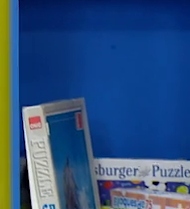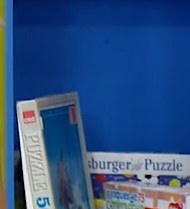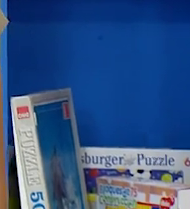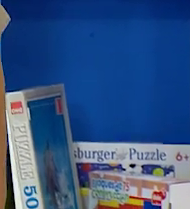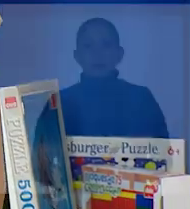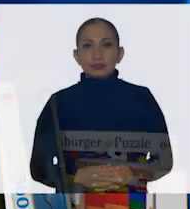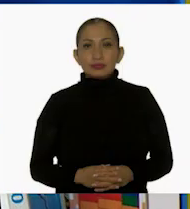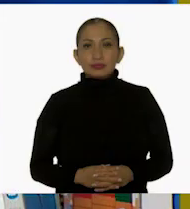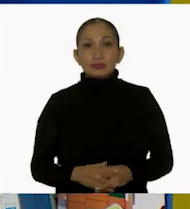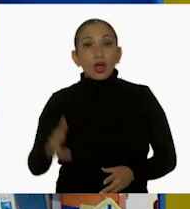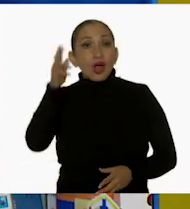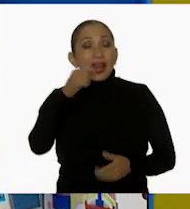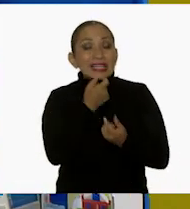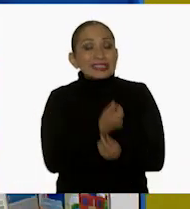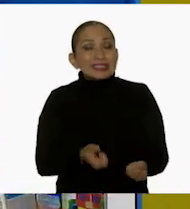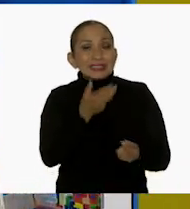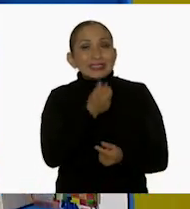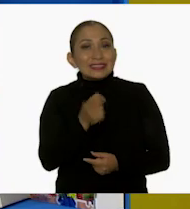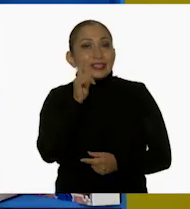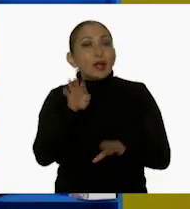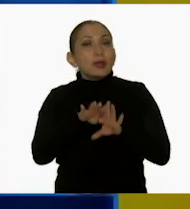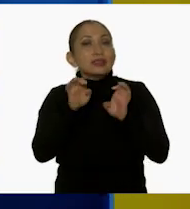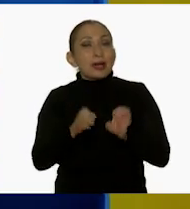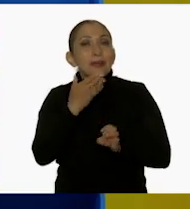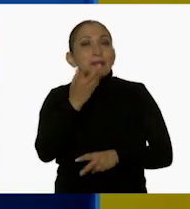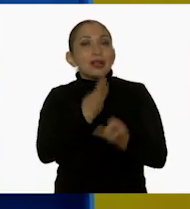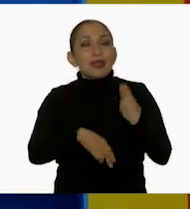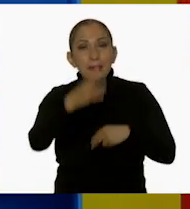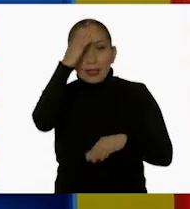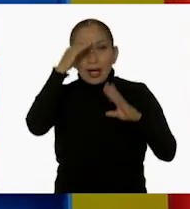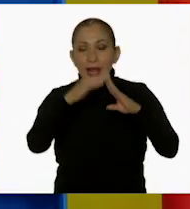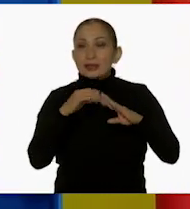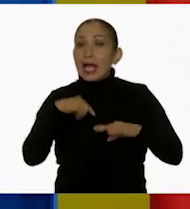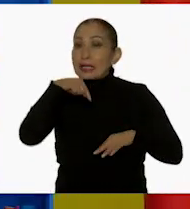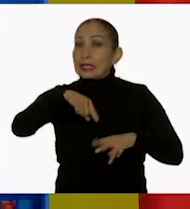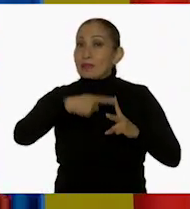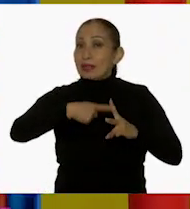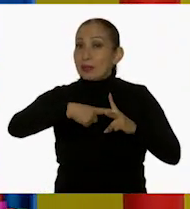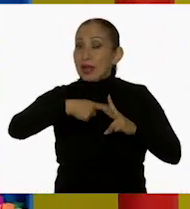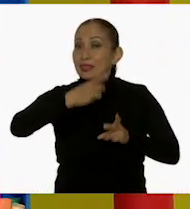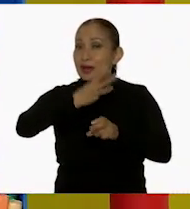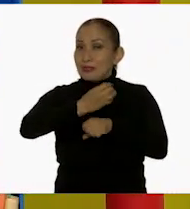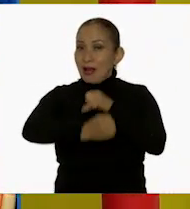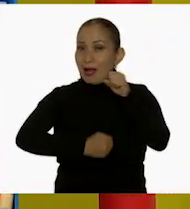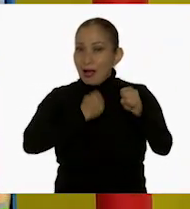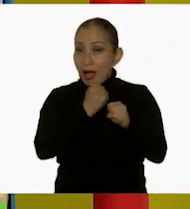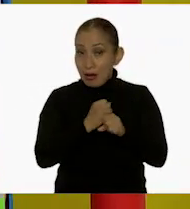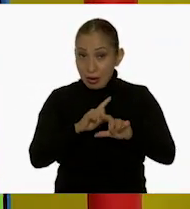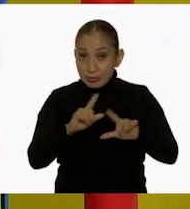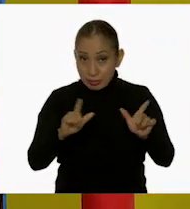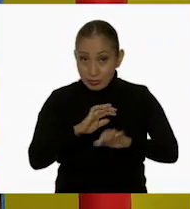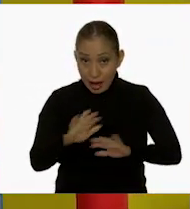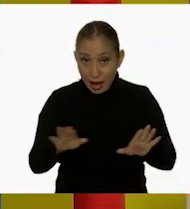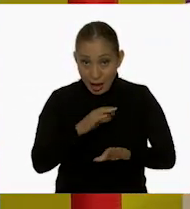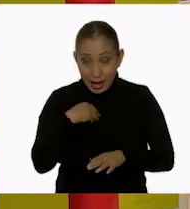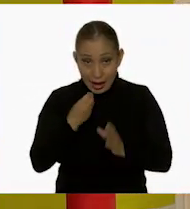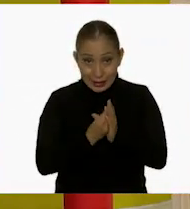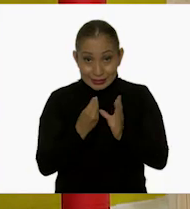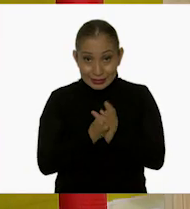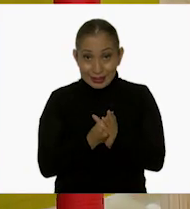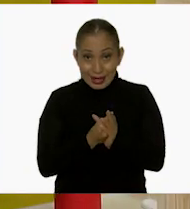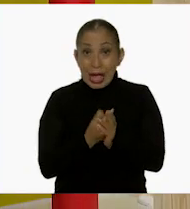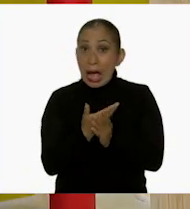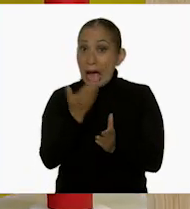¡Hola niñas y niños! ¿Cómo están? Bienvenidos a Aprende en Casa, a tu asignatura de matemáticas de tercero. ¿Ya están listas y listos para su clase?